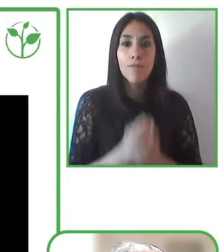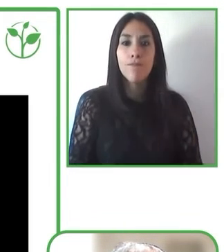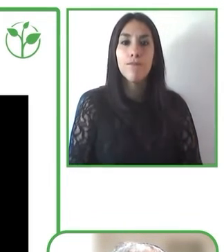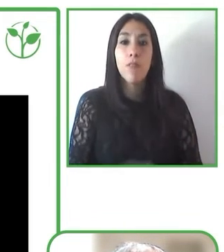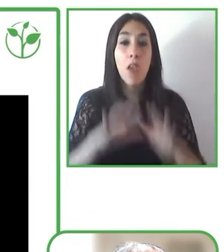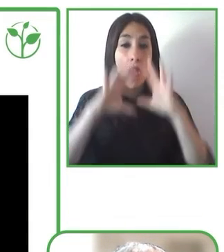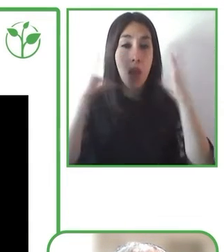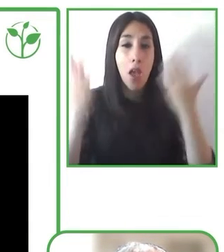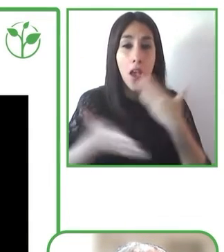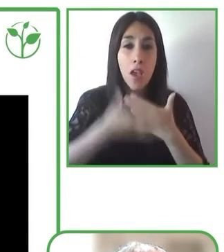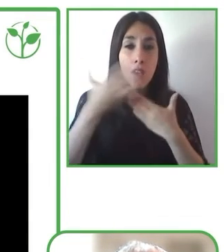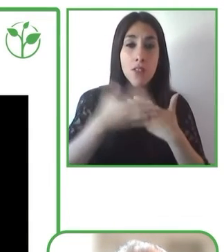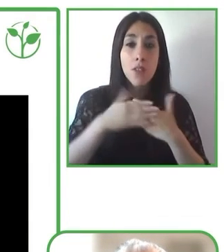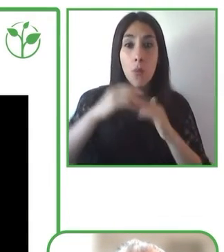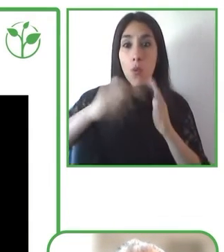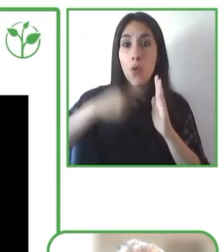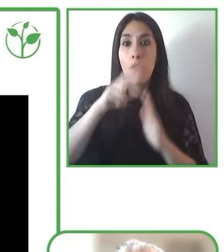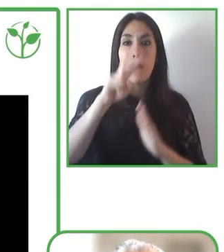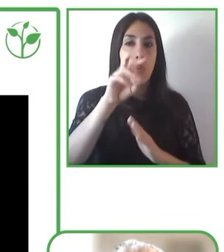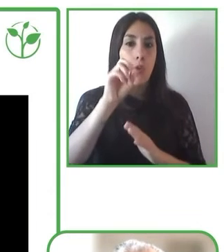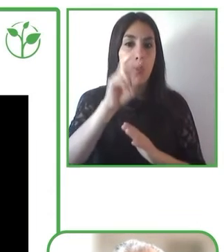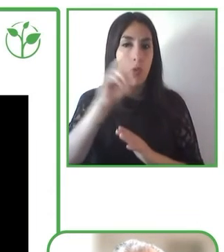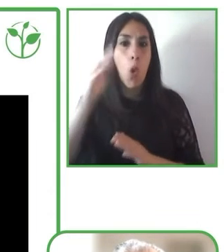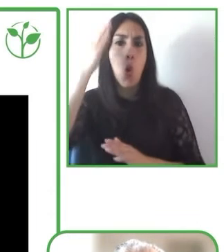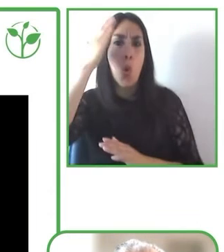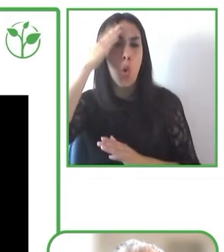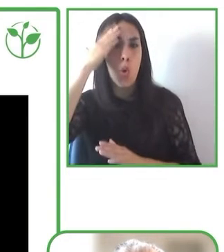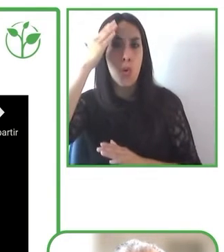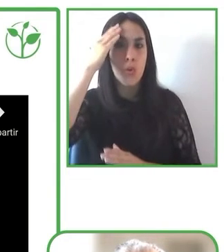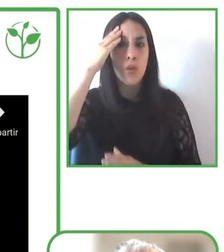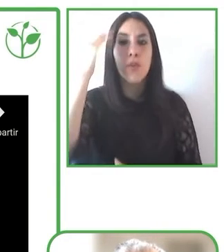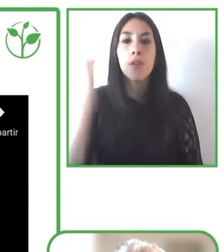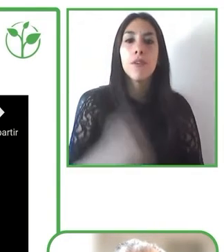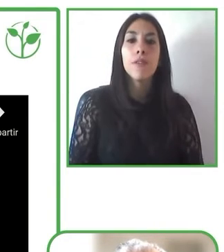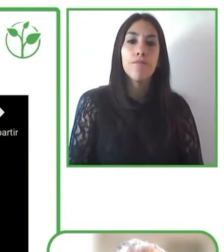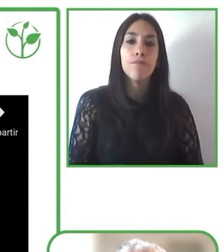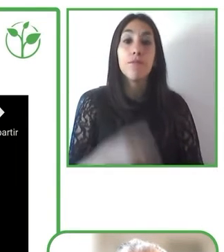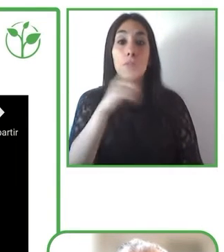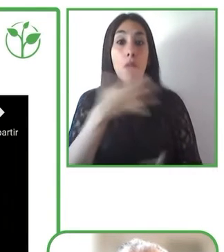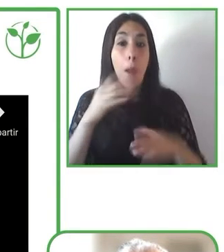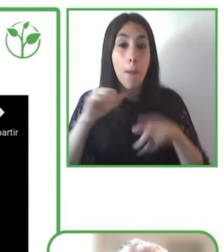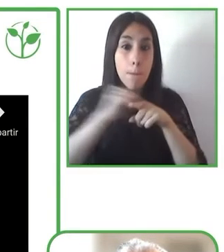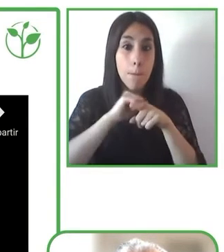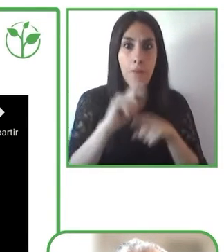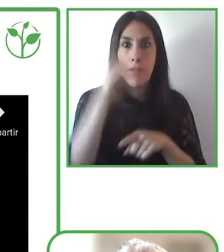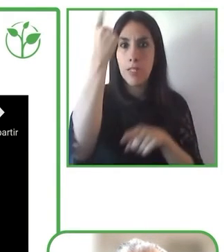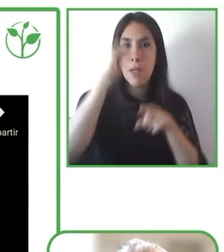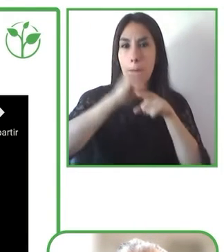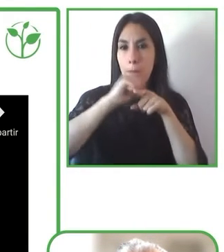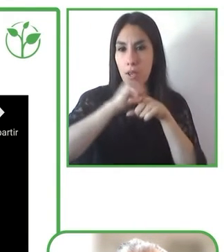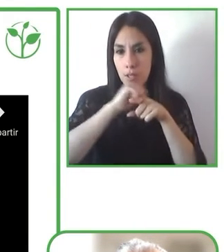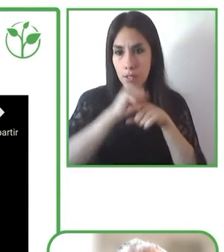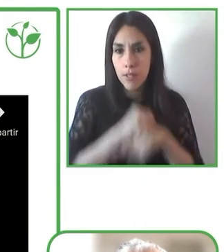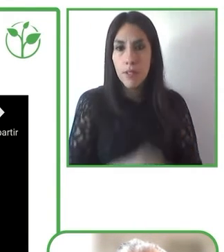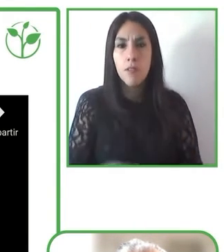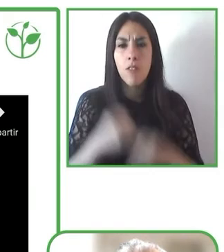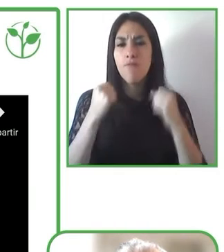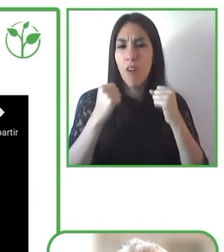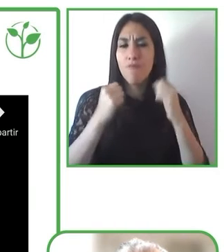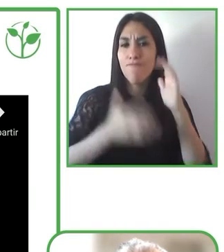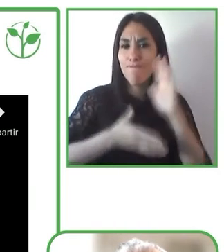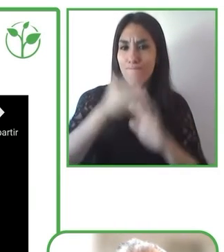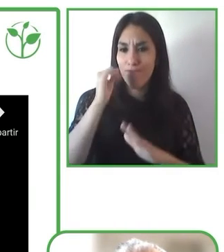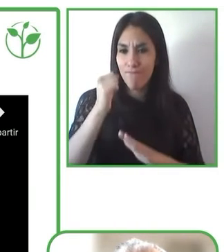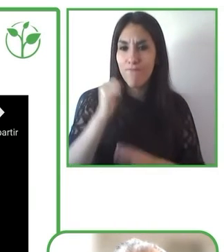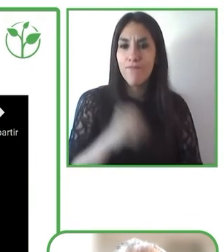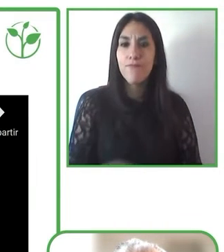Project 2022 como práctica innovadora. Toma ya que viva la información